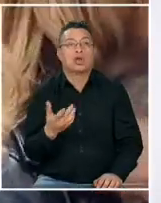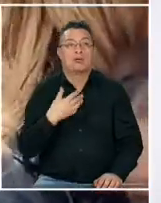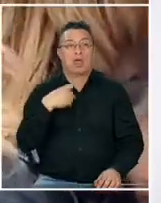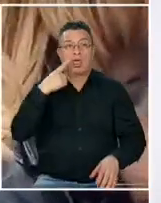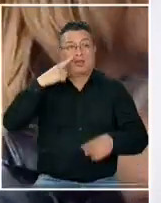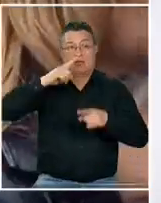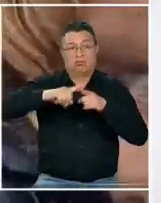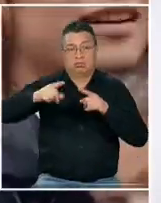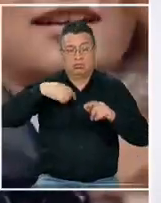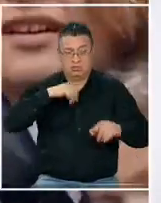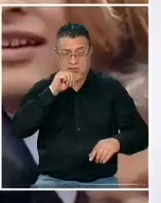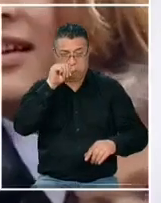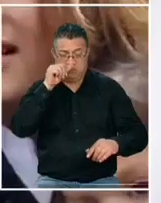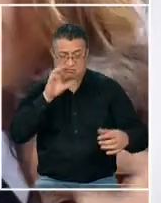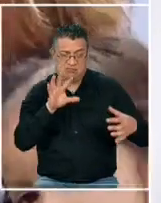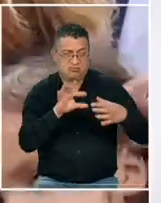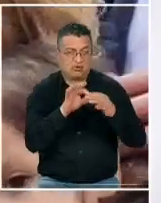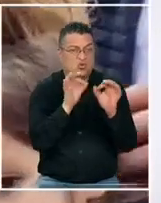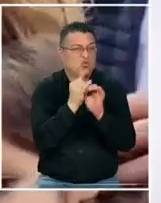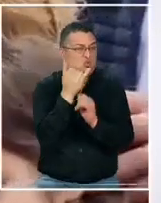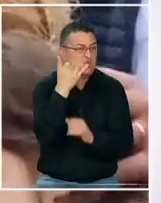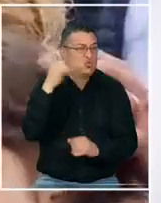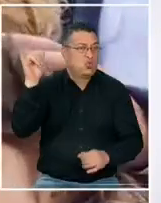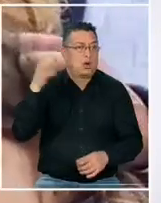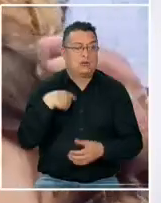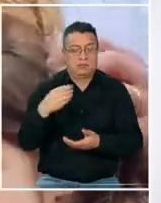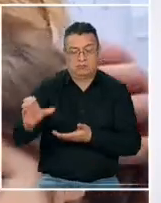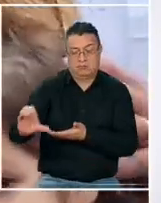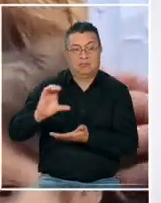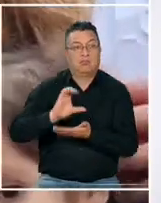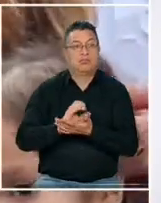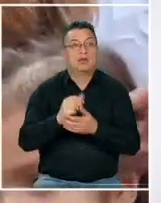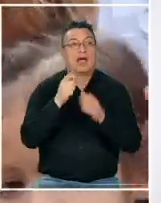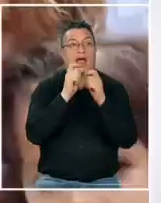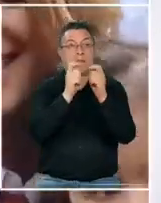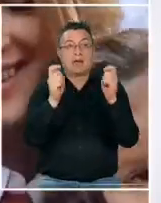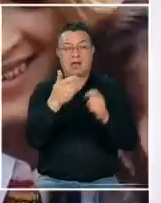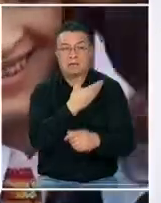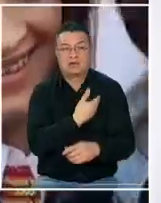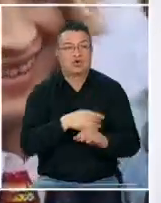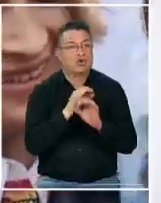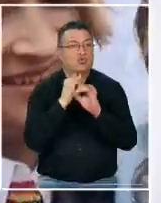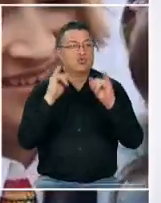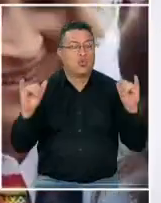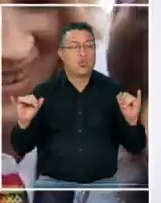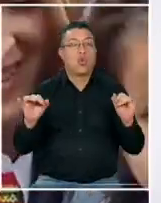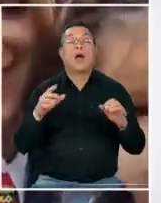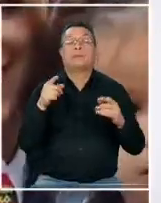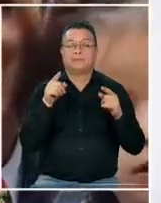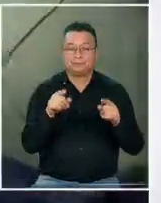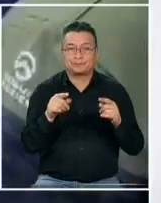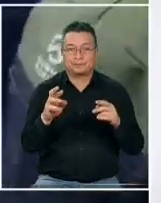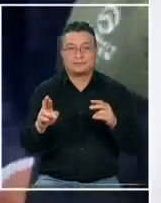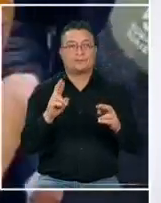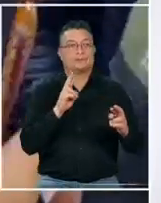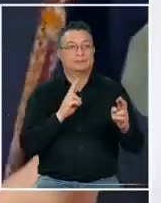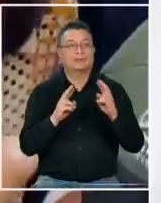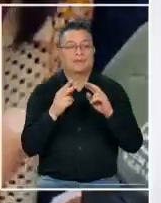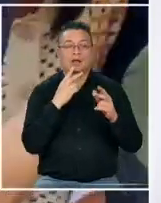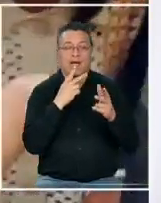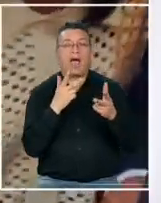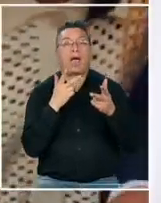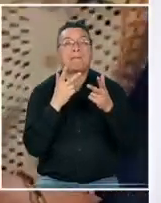tiene nada que ver con el narcotráfico que nunca han entregado dinero para su campaña presidencial bueno esto tiene que ver o responde a la